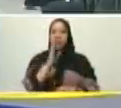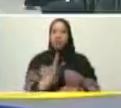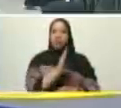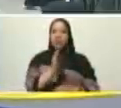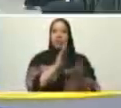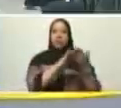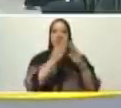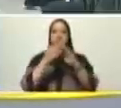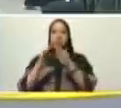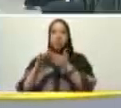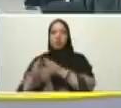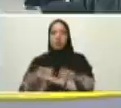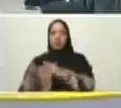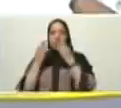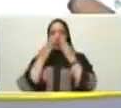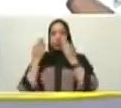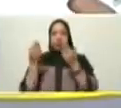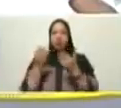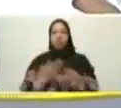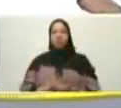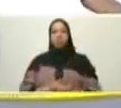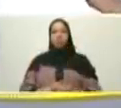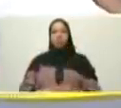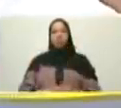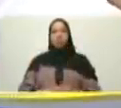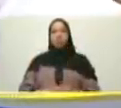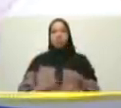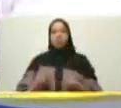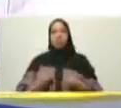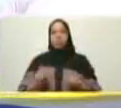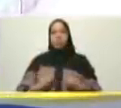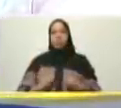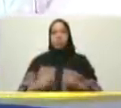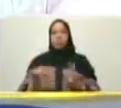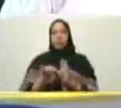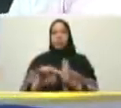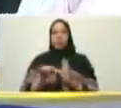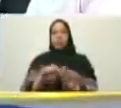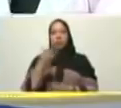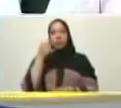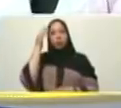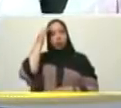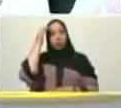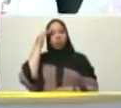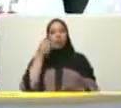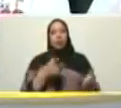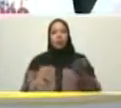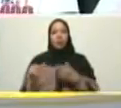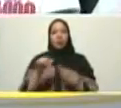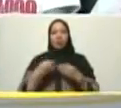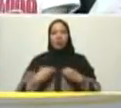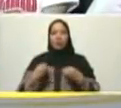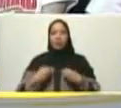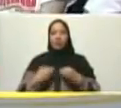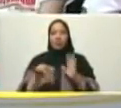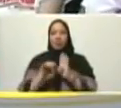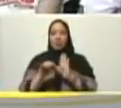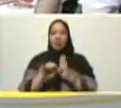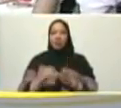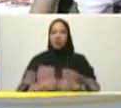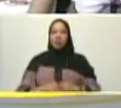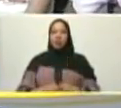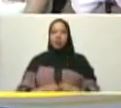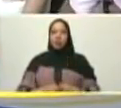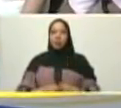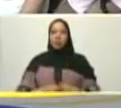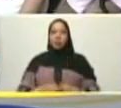comunidad de Fuerte Tiuna mis vecinos yo vivo entre ustedes aunque ustedes no lo sepan son mis vecinos